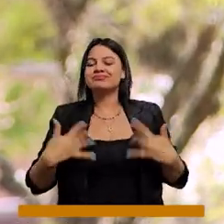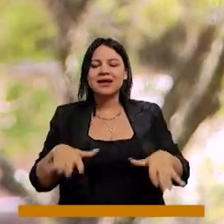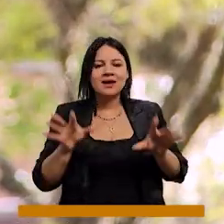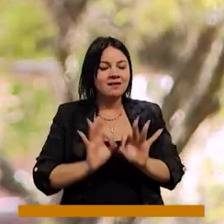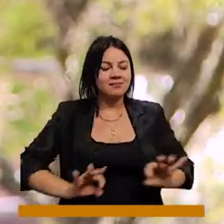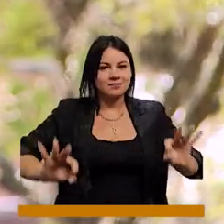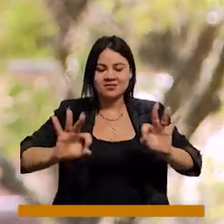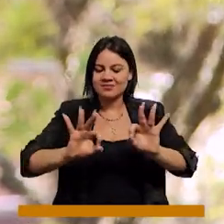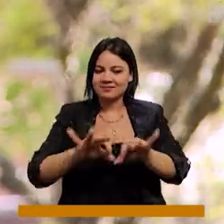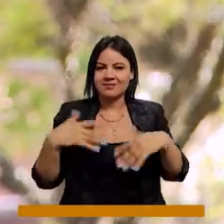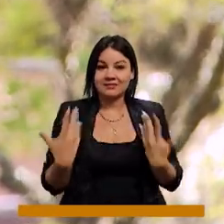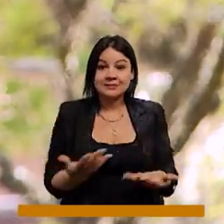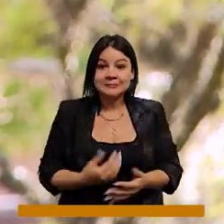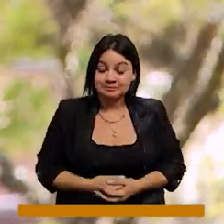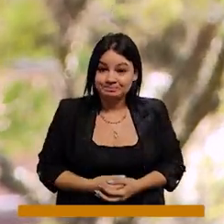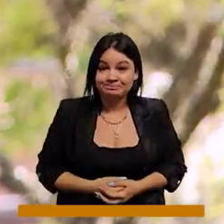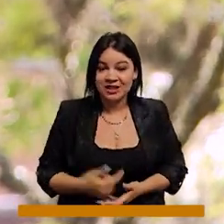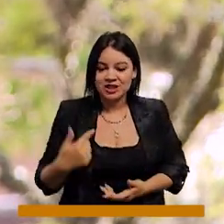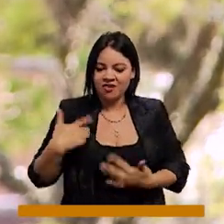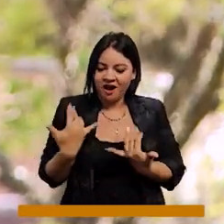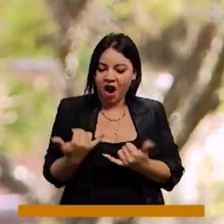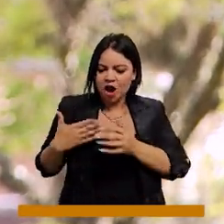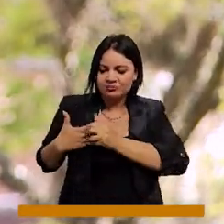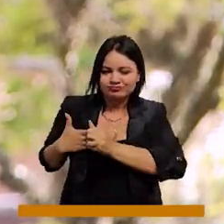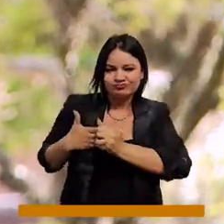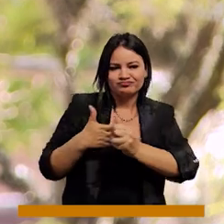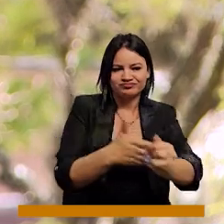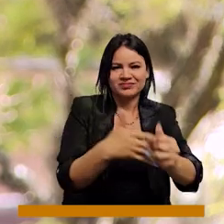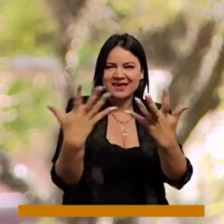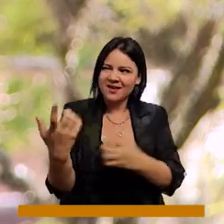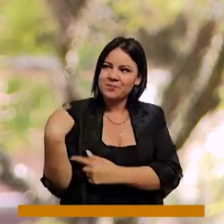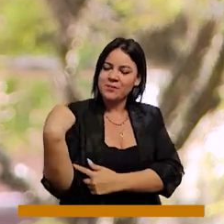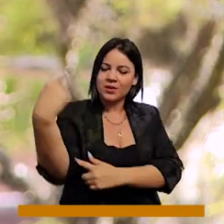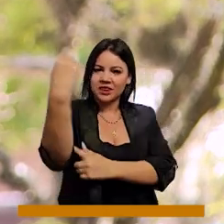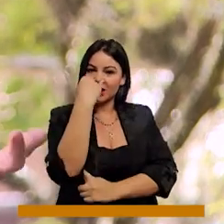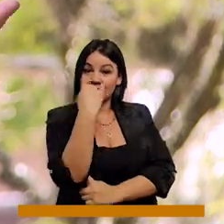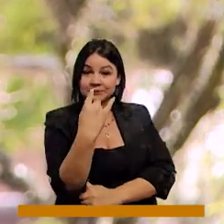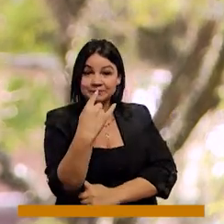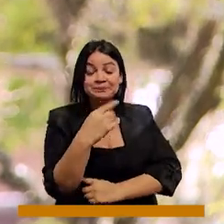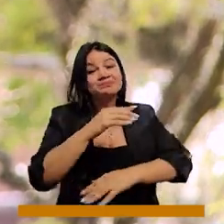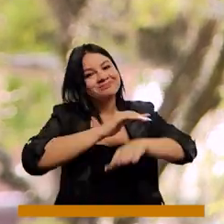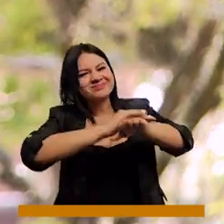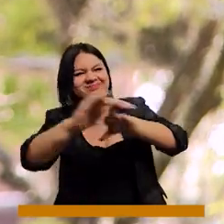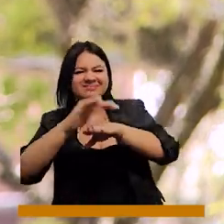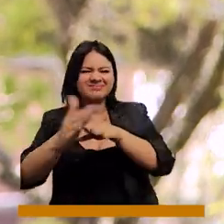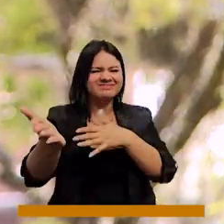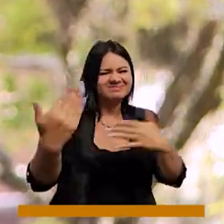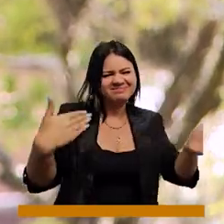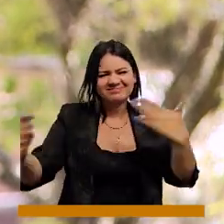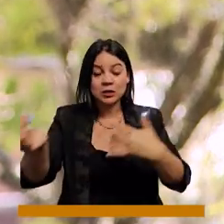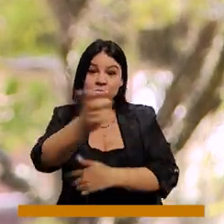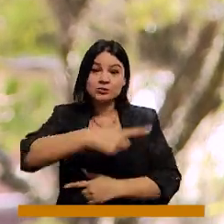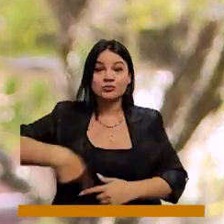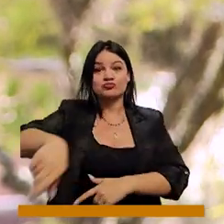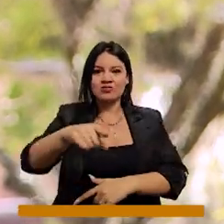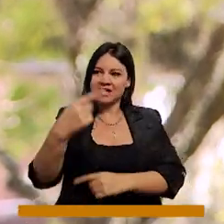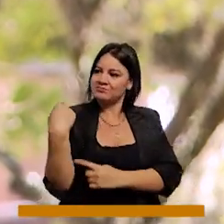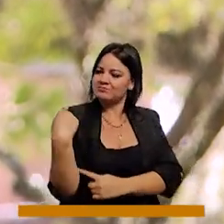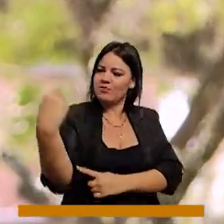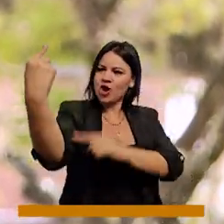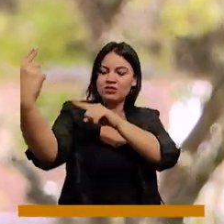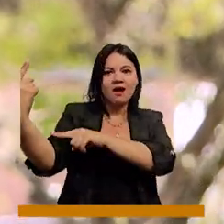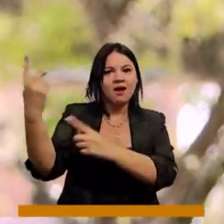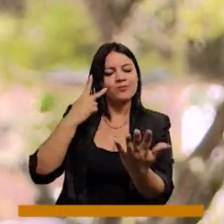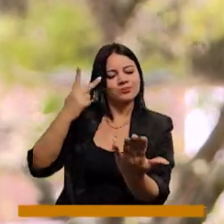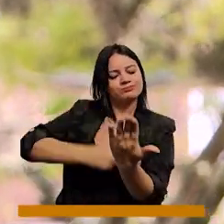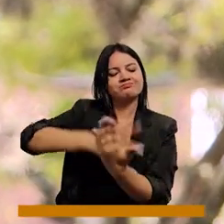absolutamente significativo. Y es lo que me guía mi norte en el que hacer político. Los invito para que ustedes también tomen la